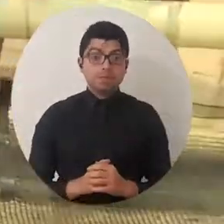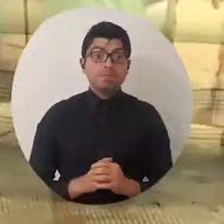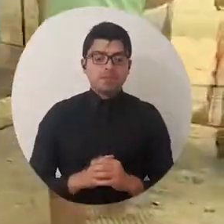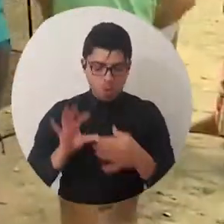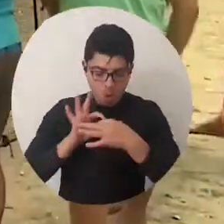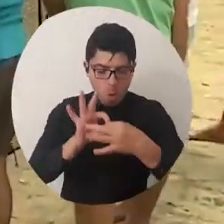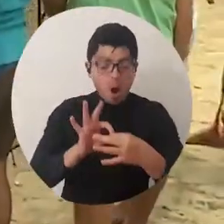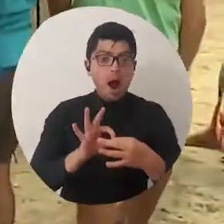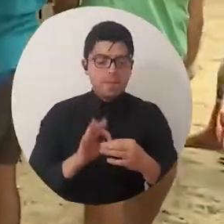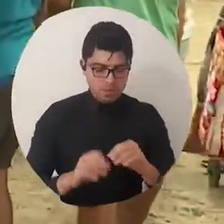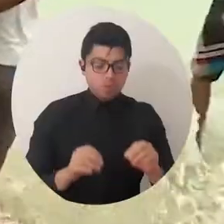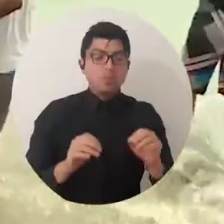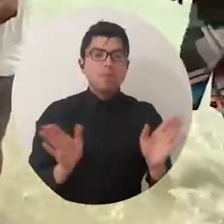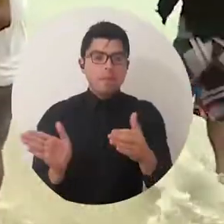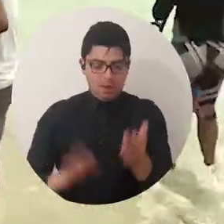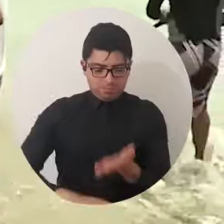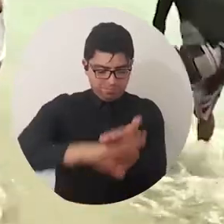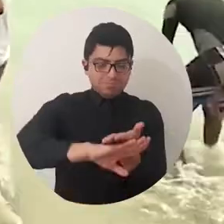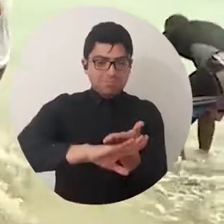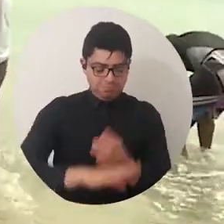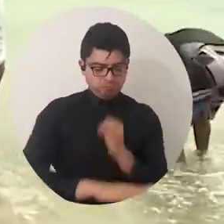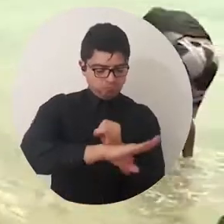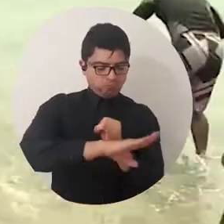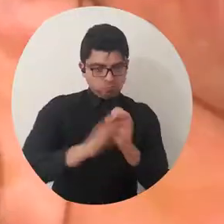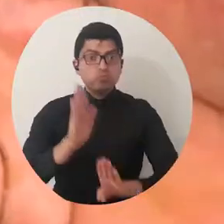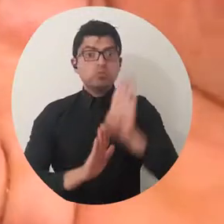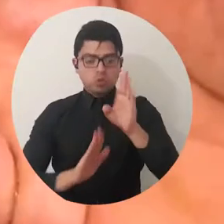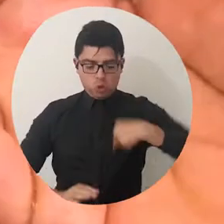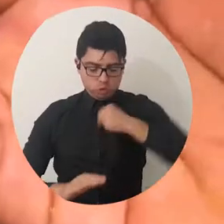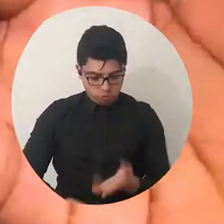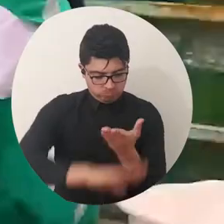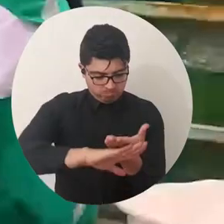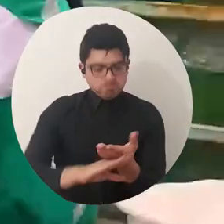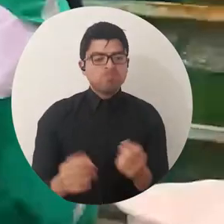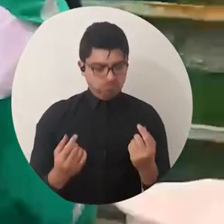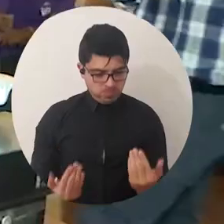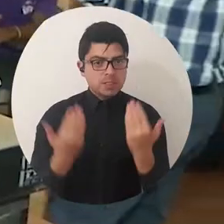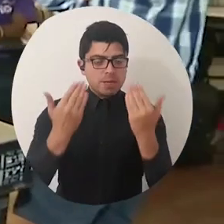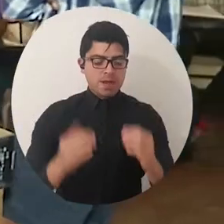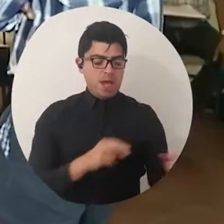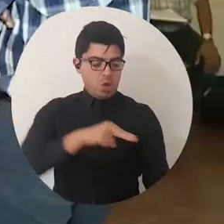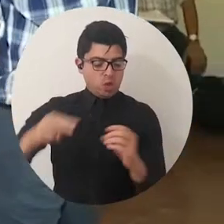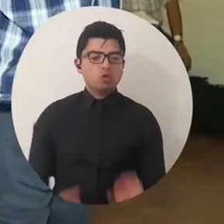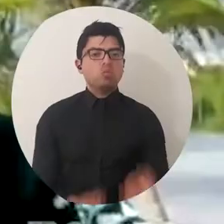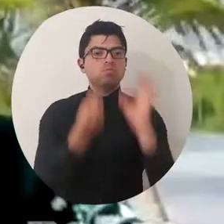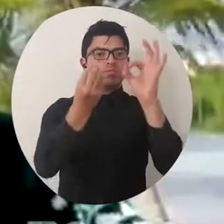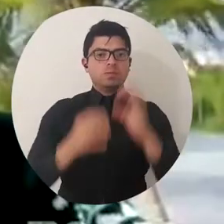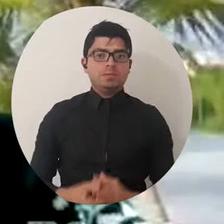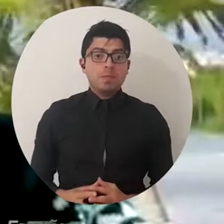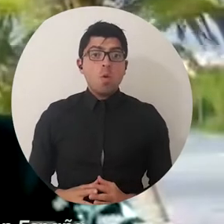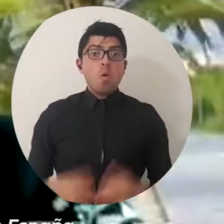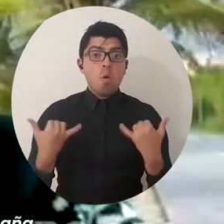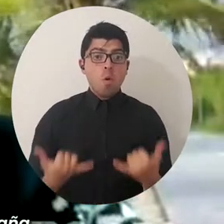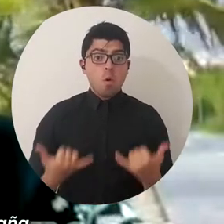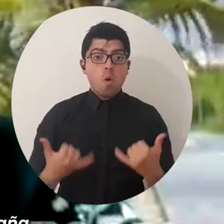siendo consecuente con la propuesta del plan de desarrollo de nuestra institución, le apostamos a su propuesta de valor, educación de alta calidad. Es un